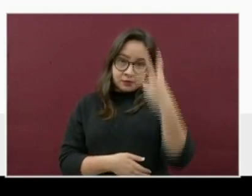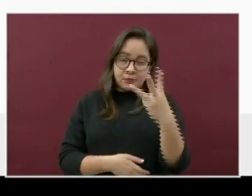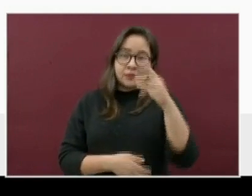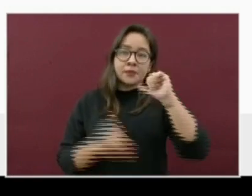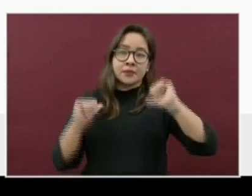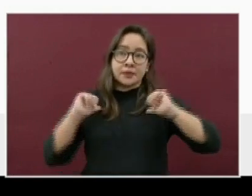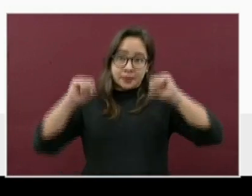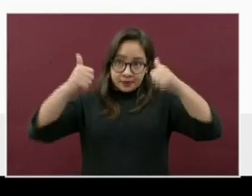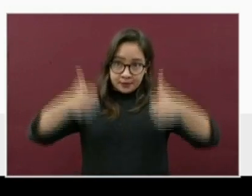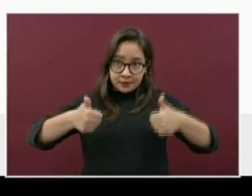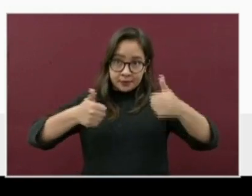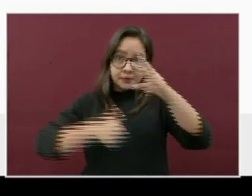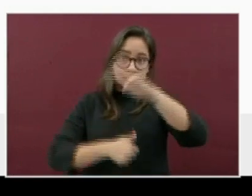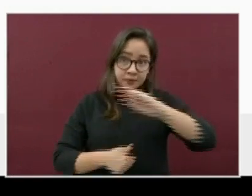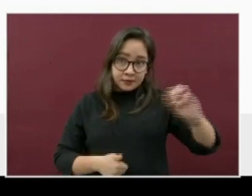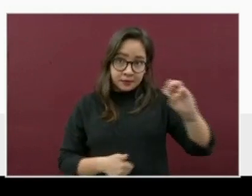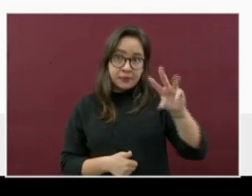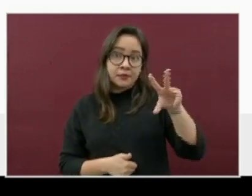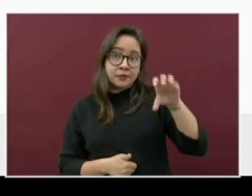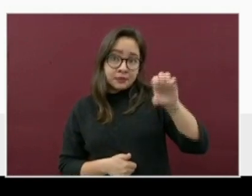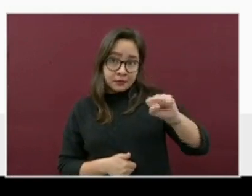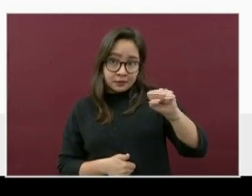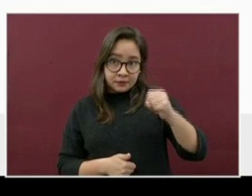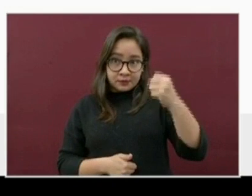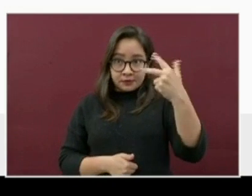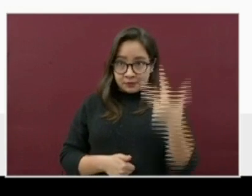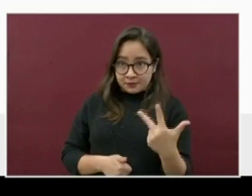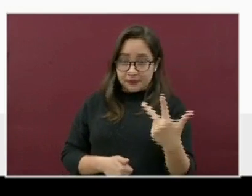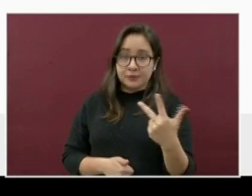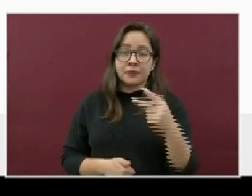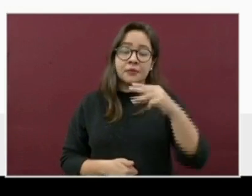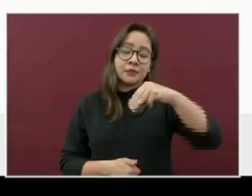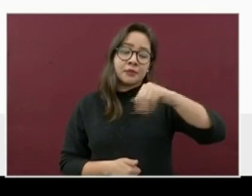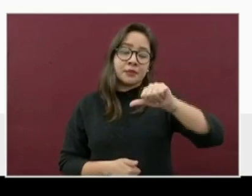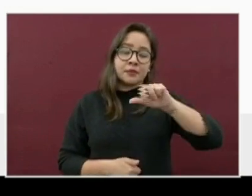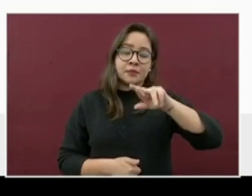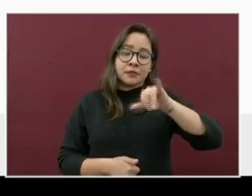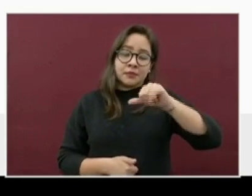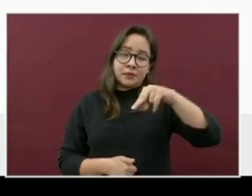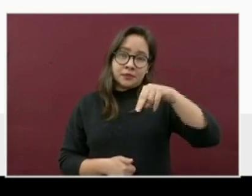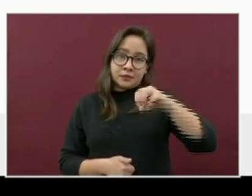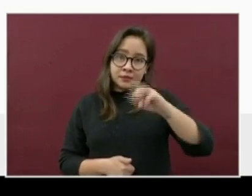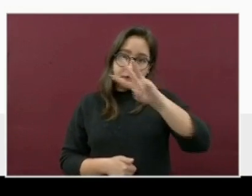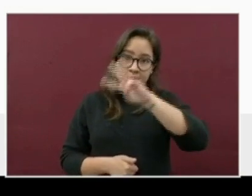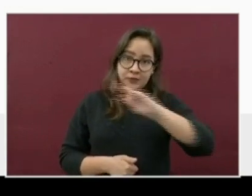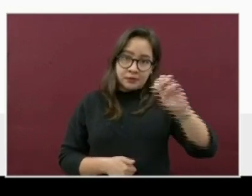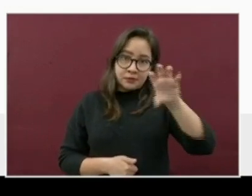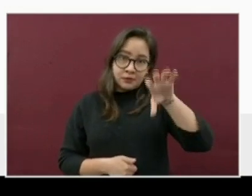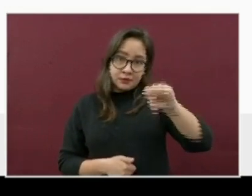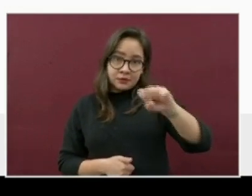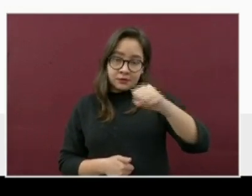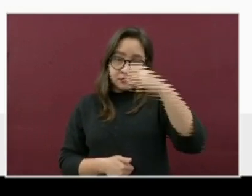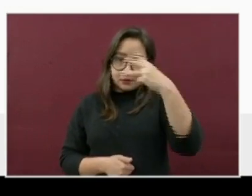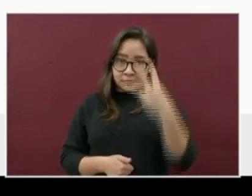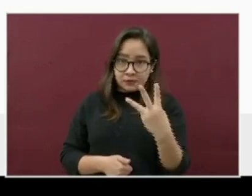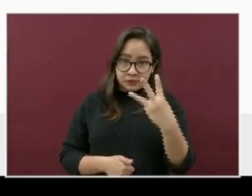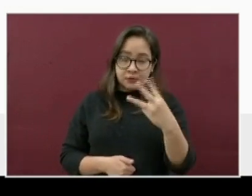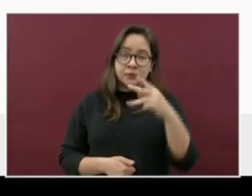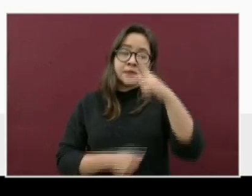Alvarado, 368. Mariano Escobedo, 363.